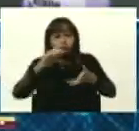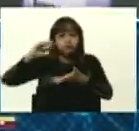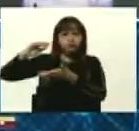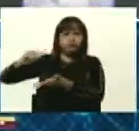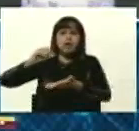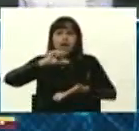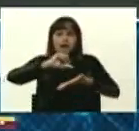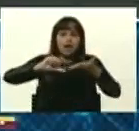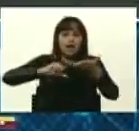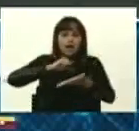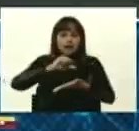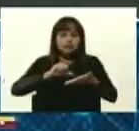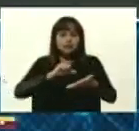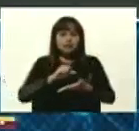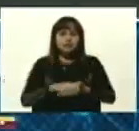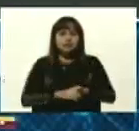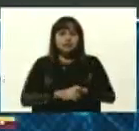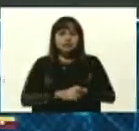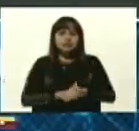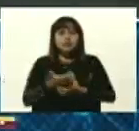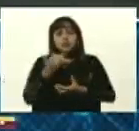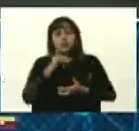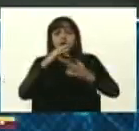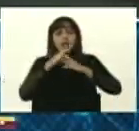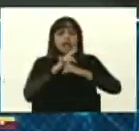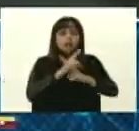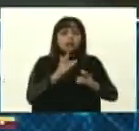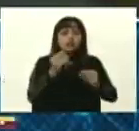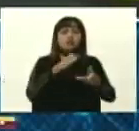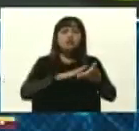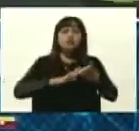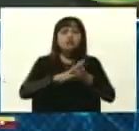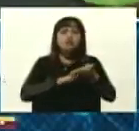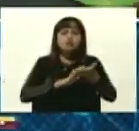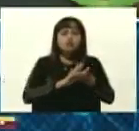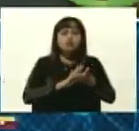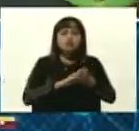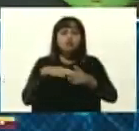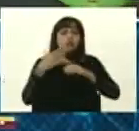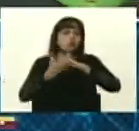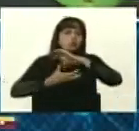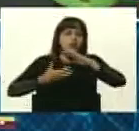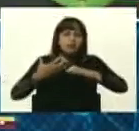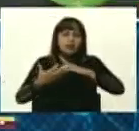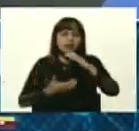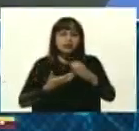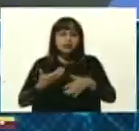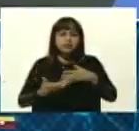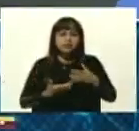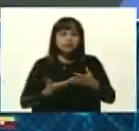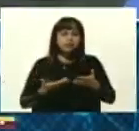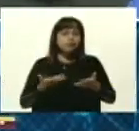una formulación que surgió recientemente como una solución para el tratamiento de